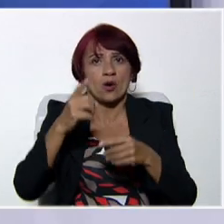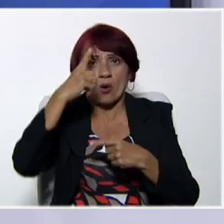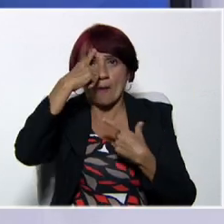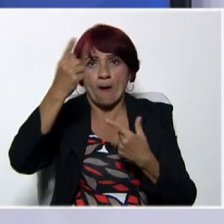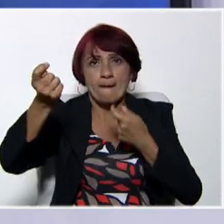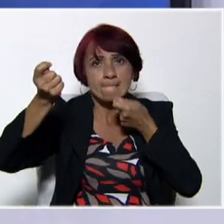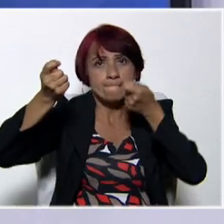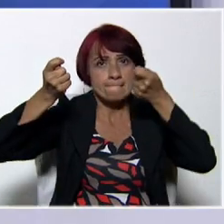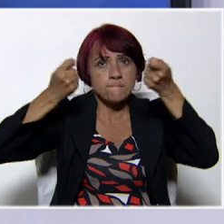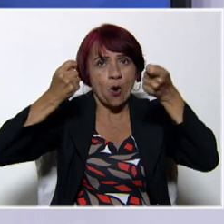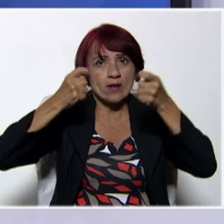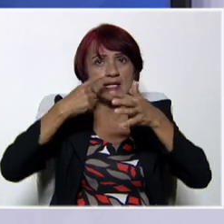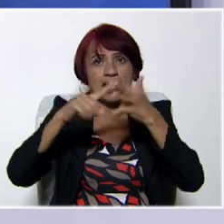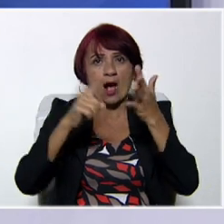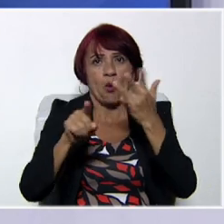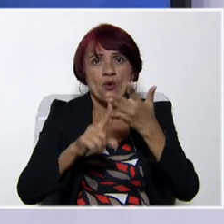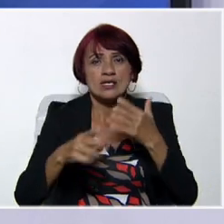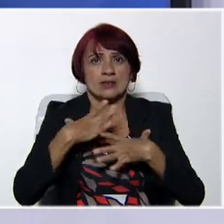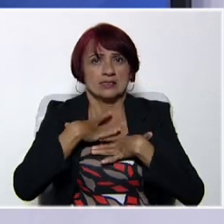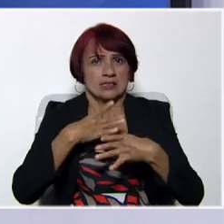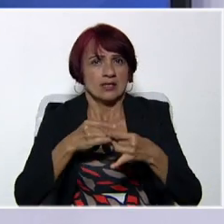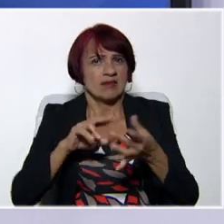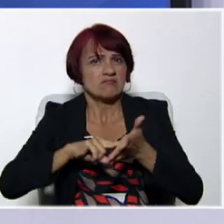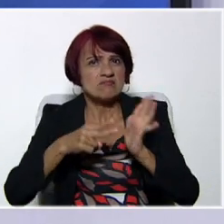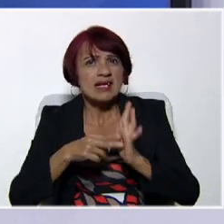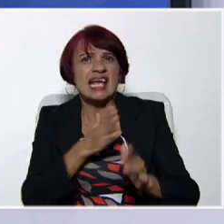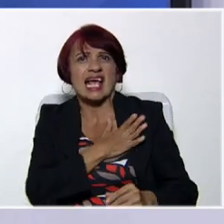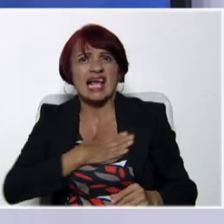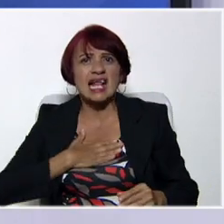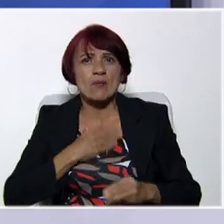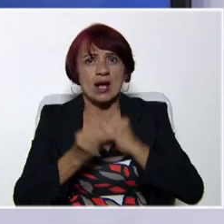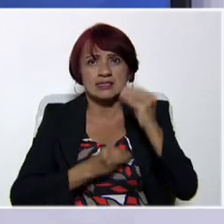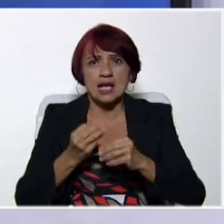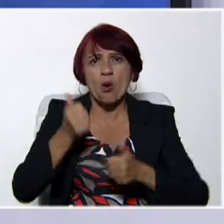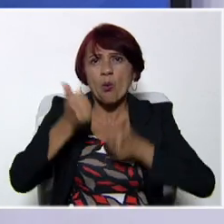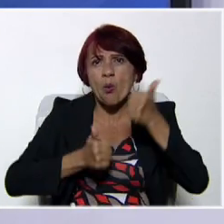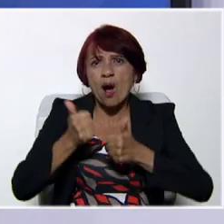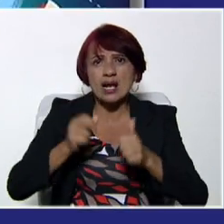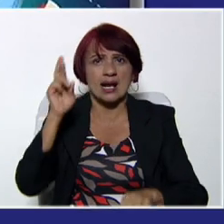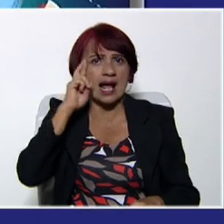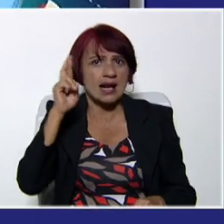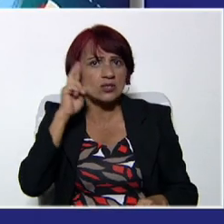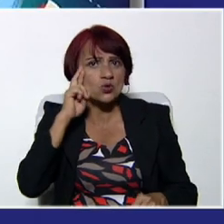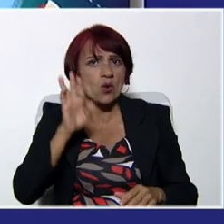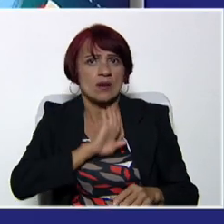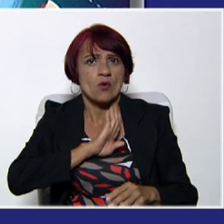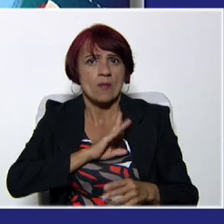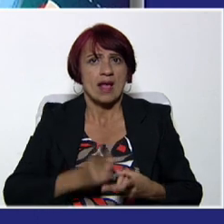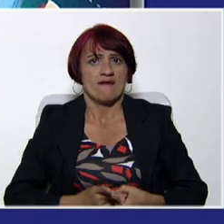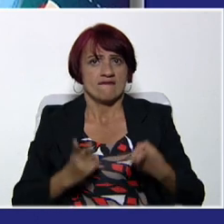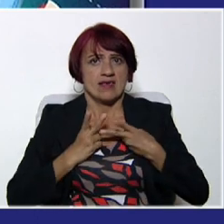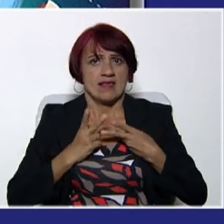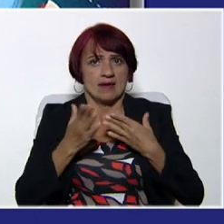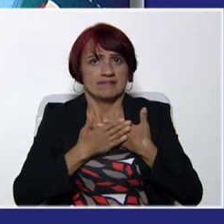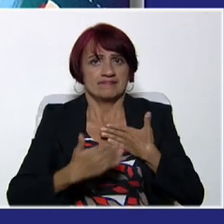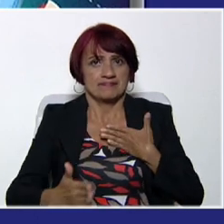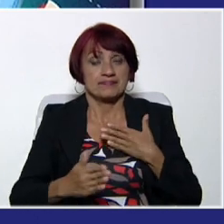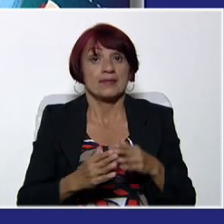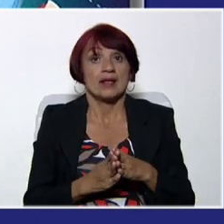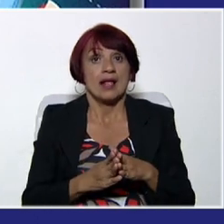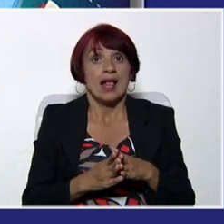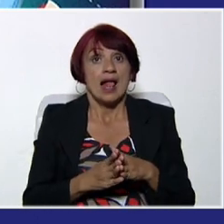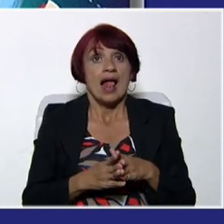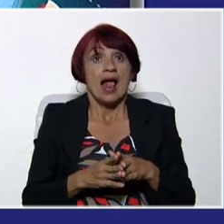nos interesan y qué somos, qué queremos ser, cuál es nuestra razón de ser en la vida? Las capacidades